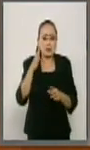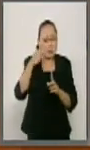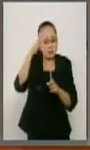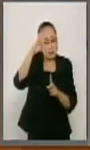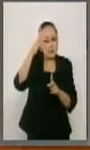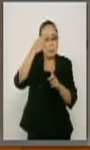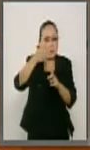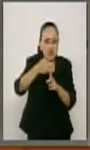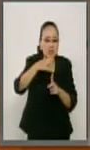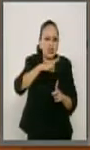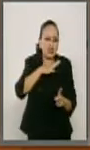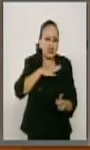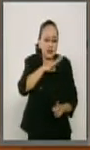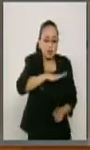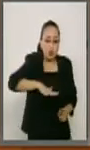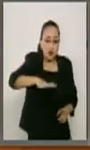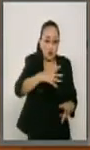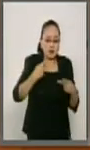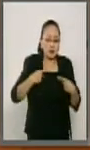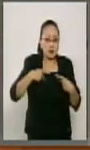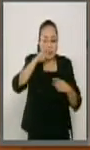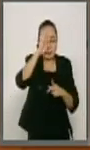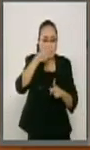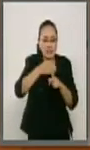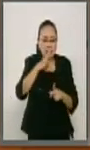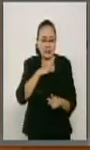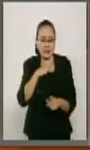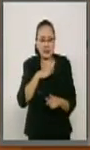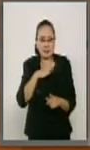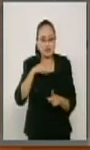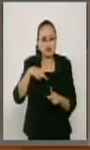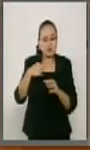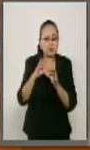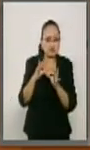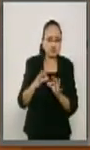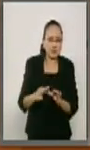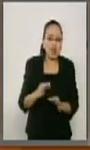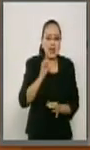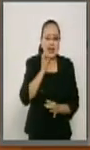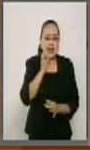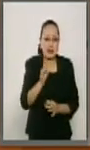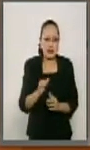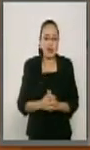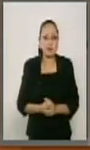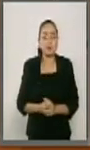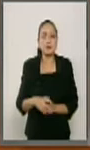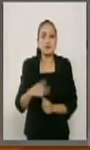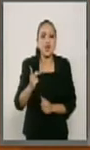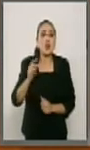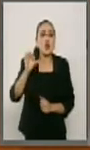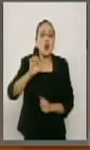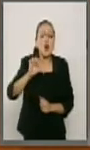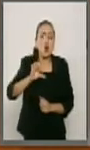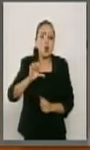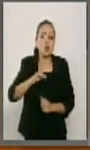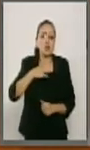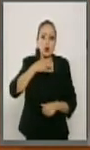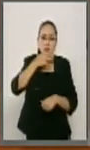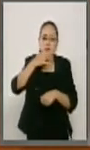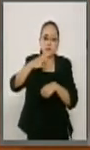la ciudadanía tiene. Pero además, esta tarde les hago un llamado